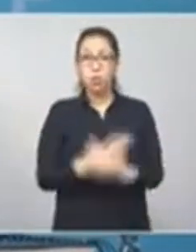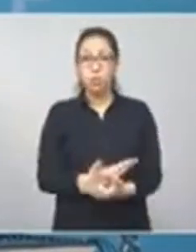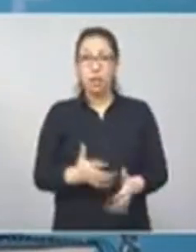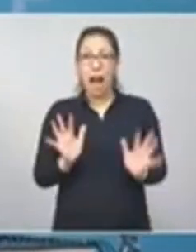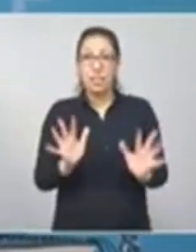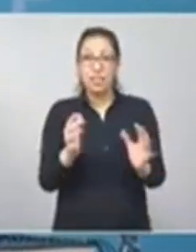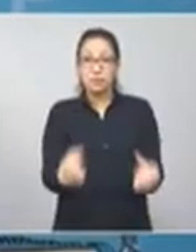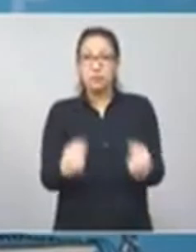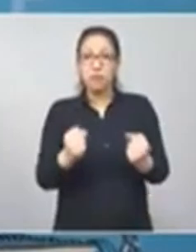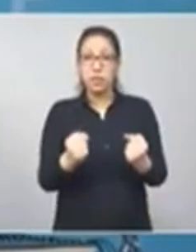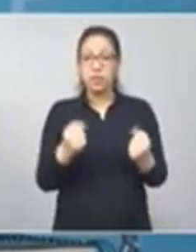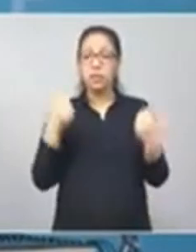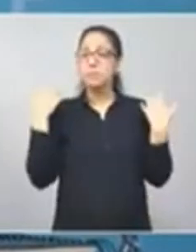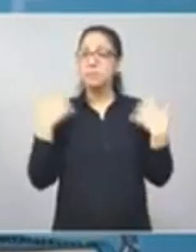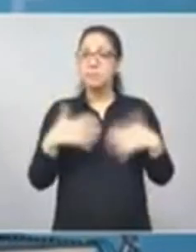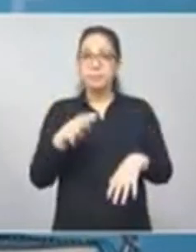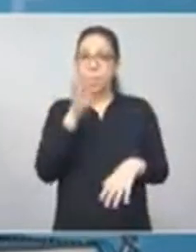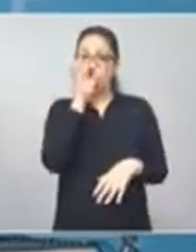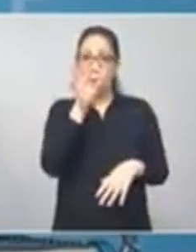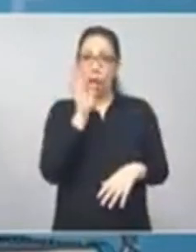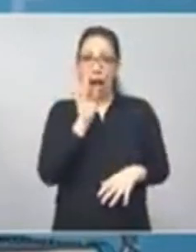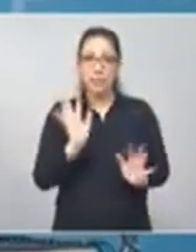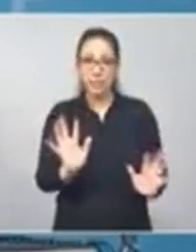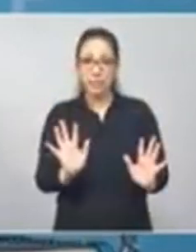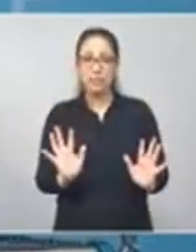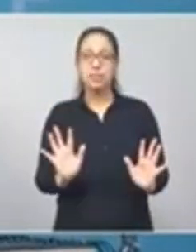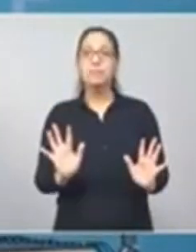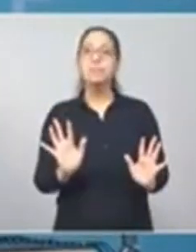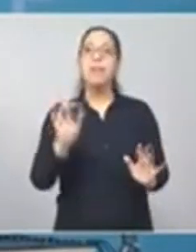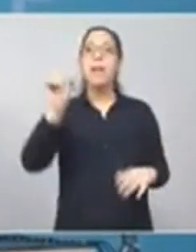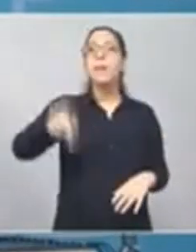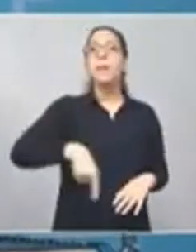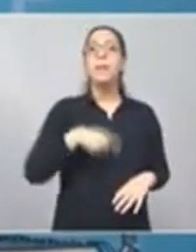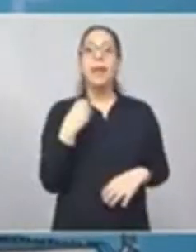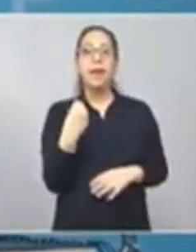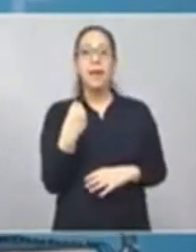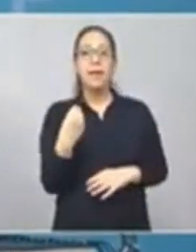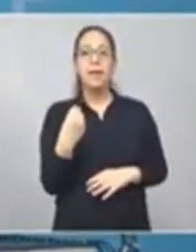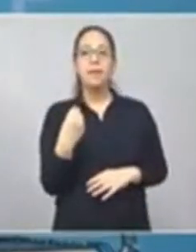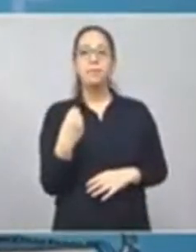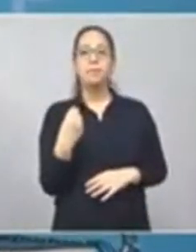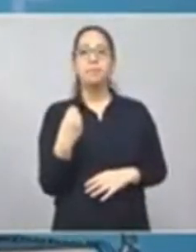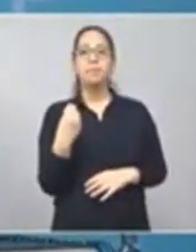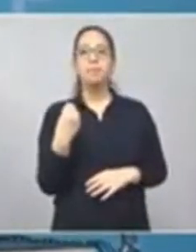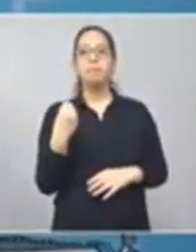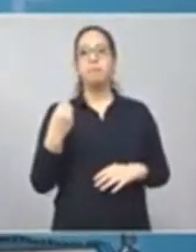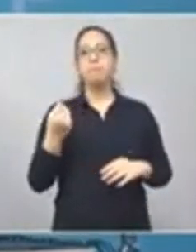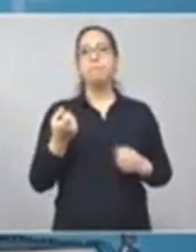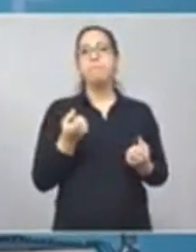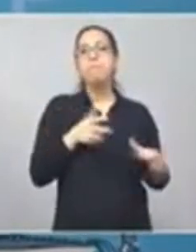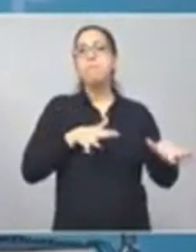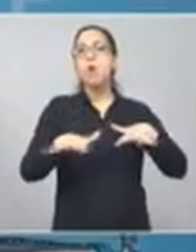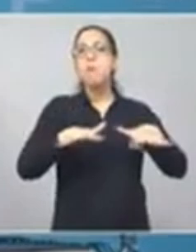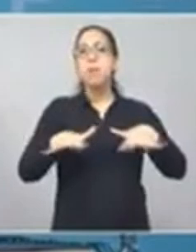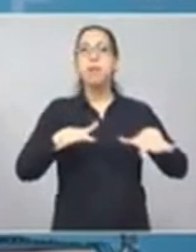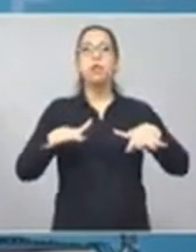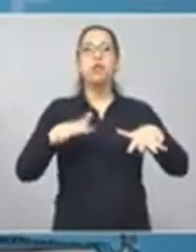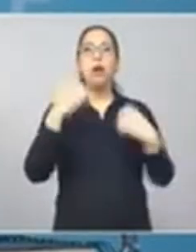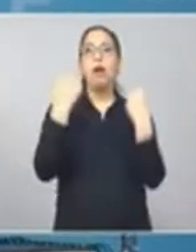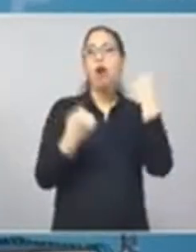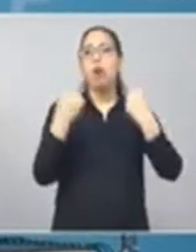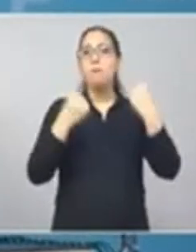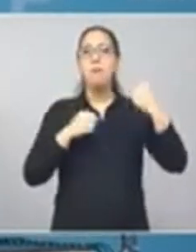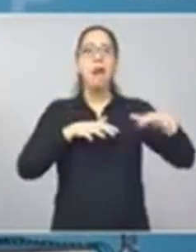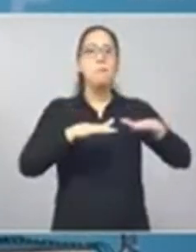magnitud. Y eso es lo que, lógicamente, genera la caída tan fuerte de la actividad económica.